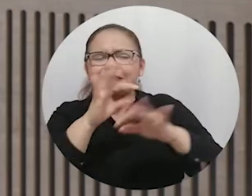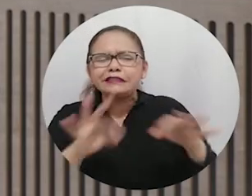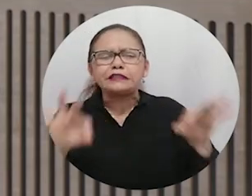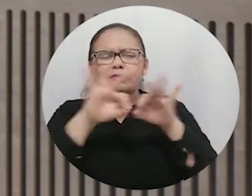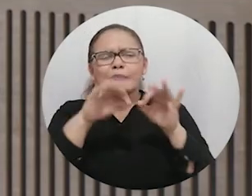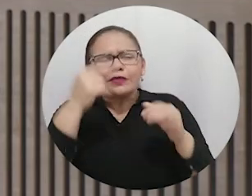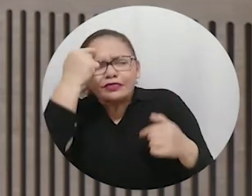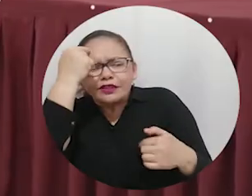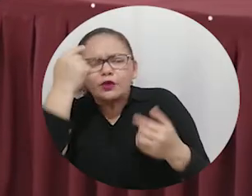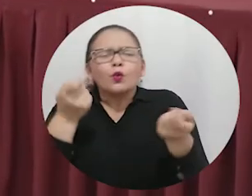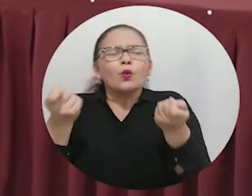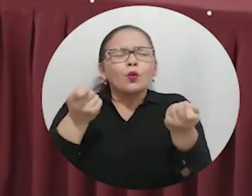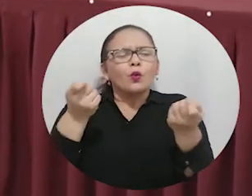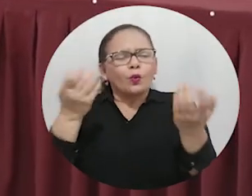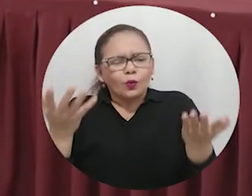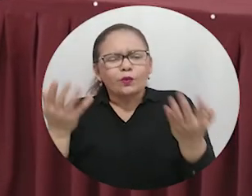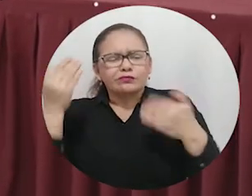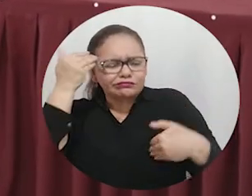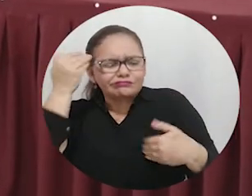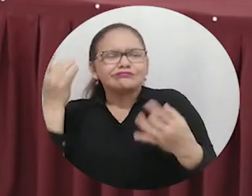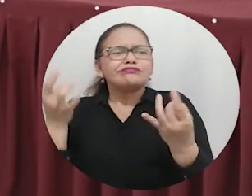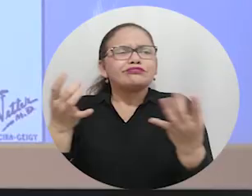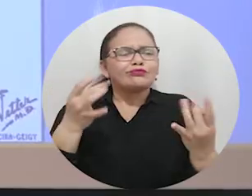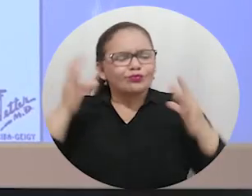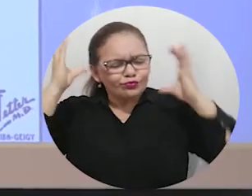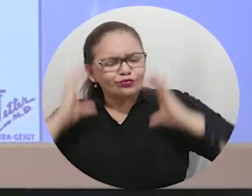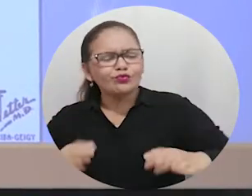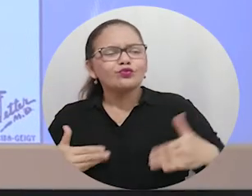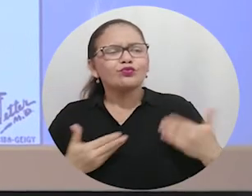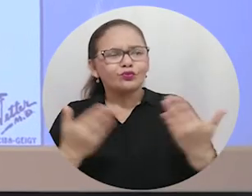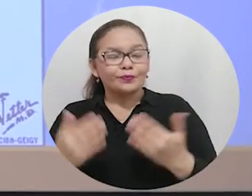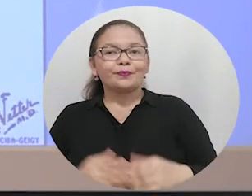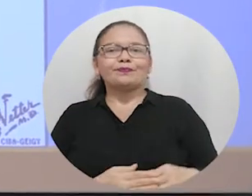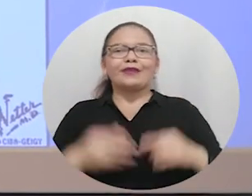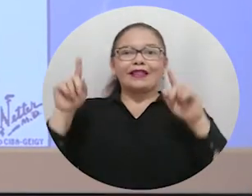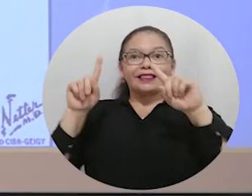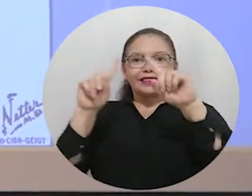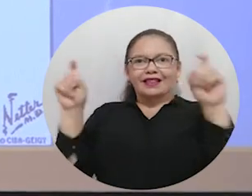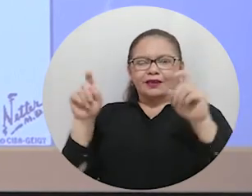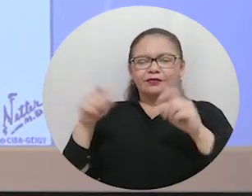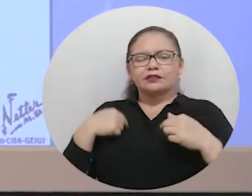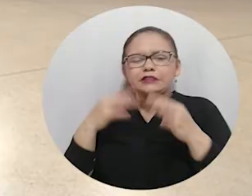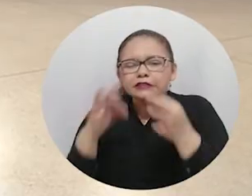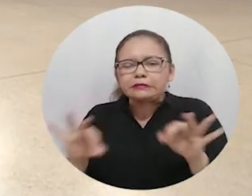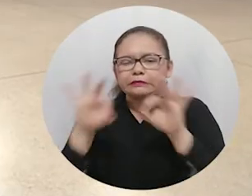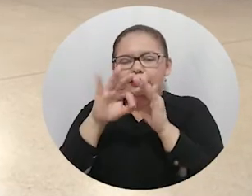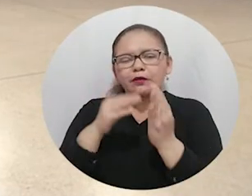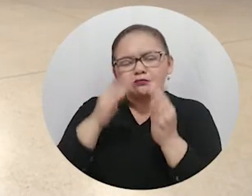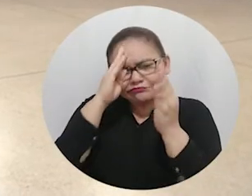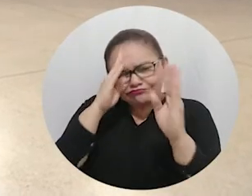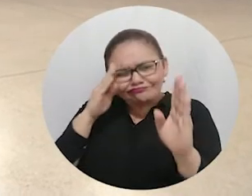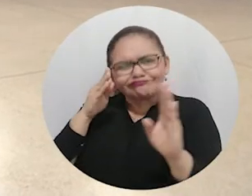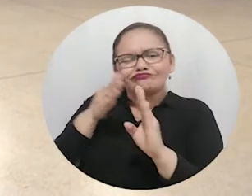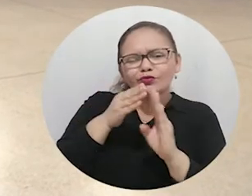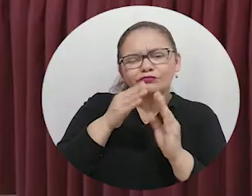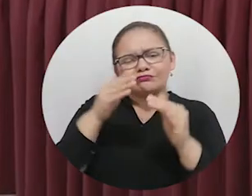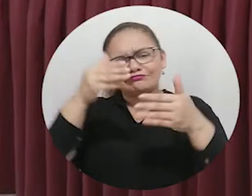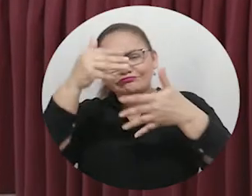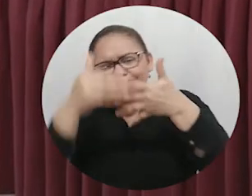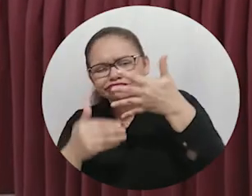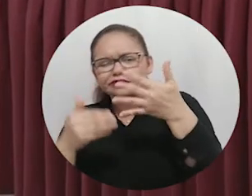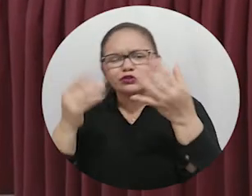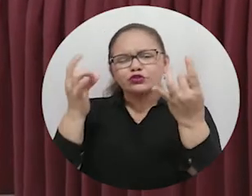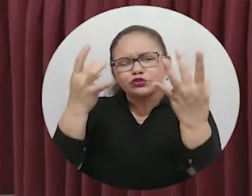formación y a los profesionales en salud para que se concienticen acerca del manejo del dolor en todos sus aspectos. Bajo el lema, Abordaje